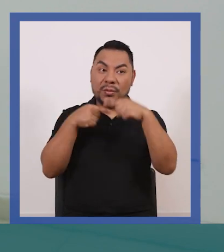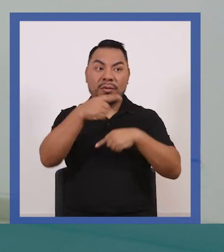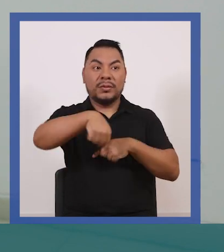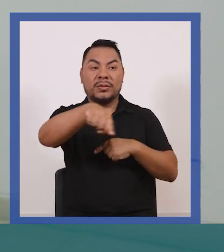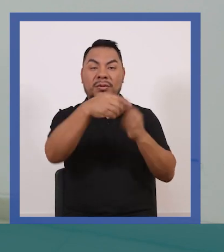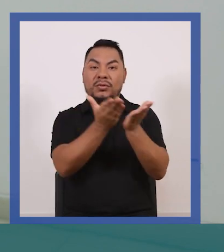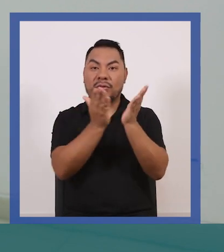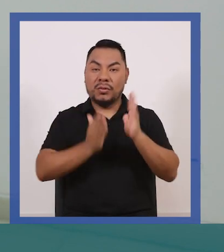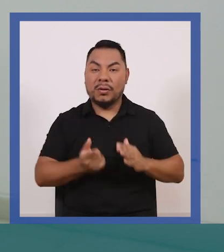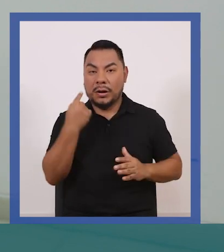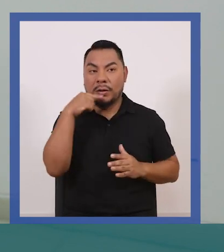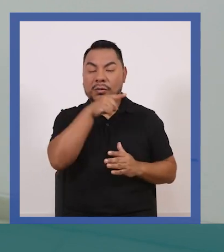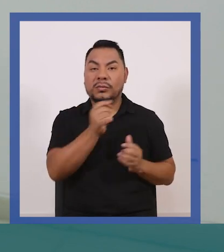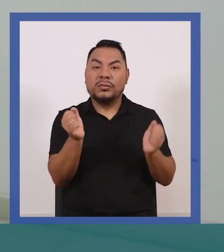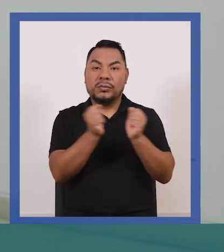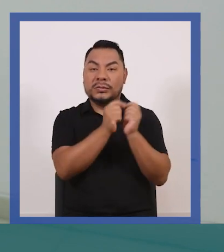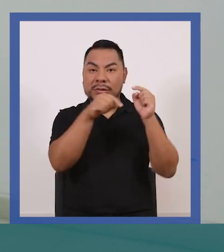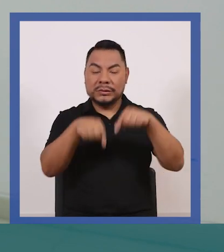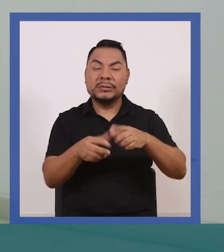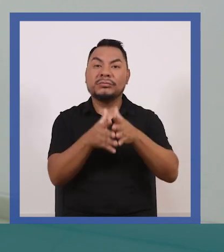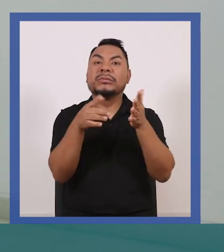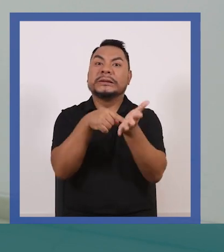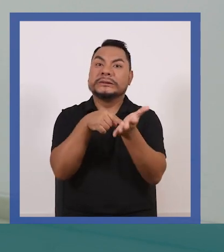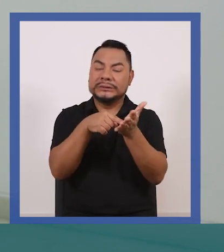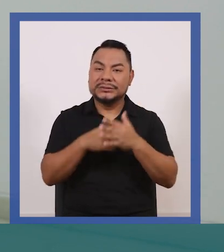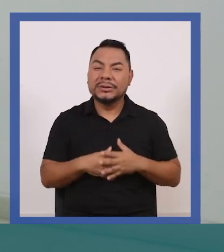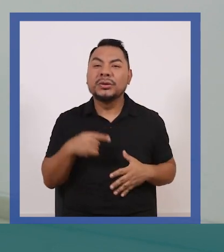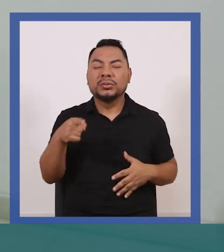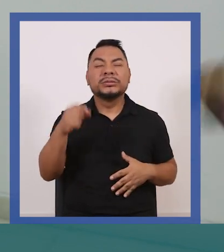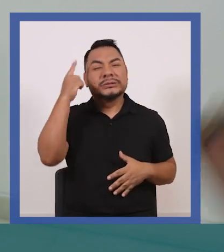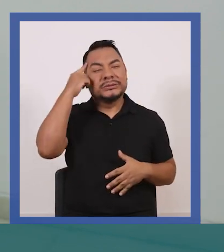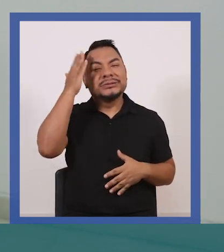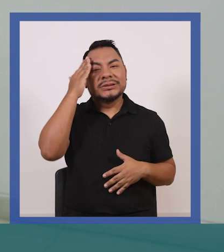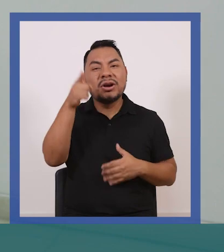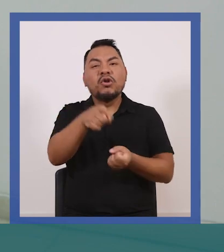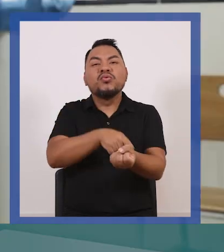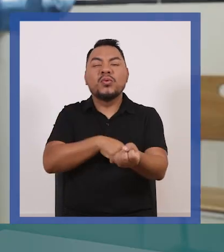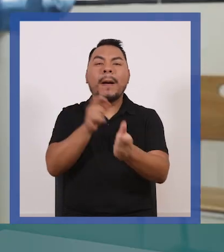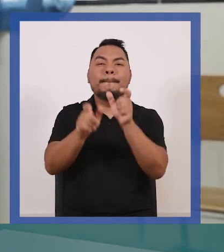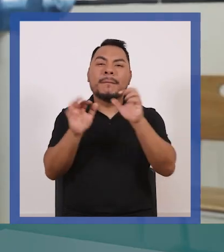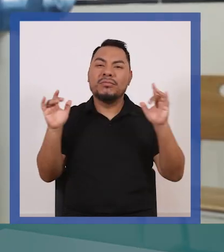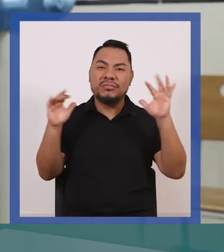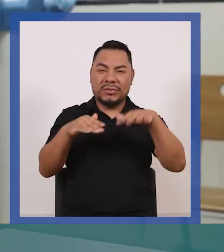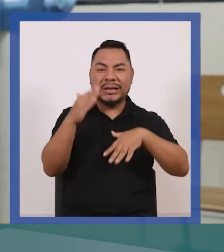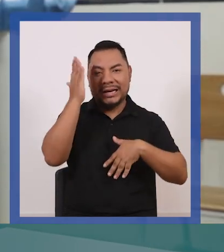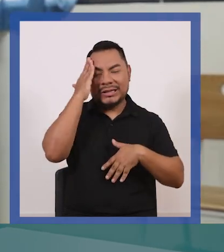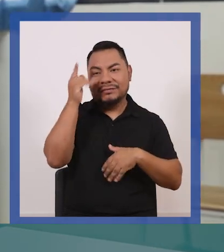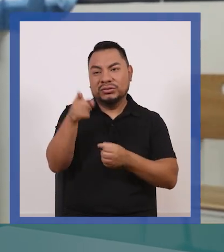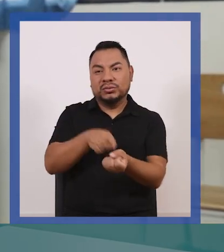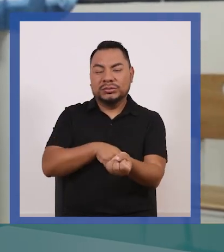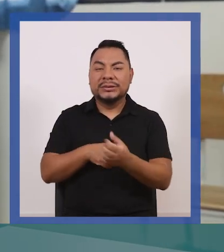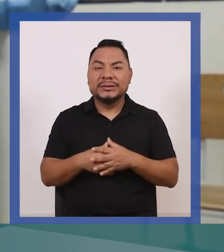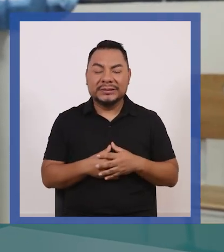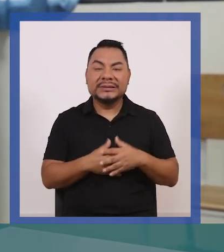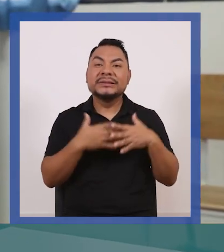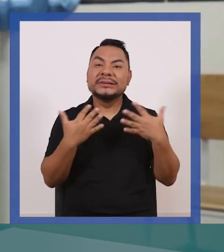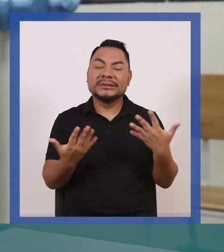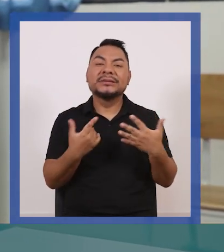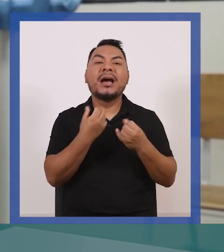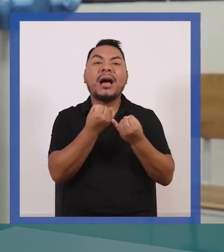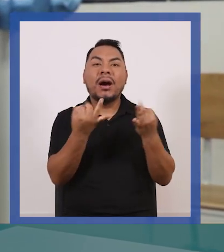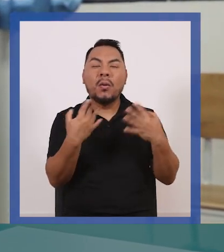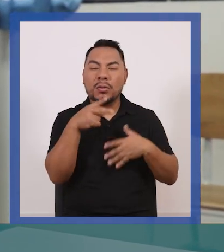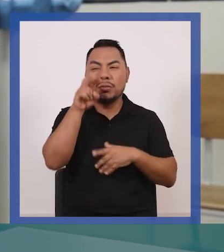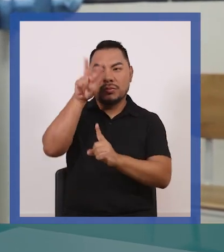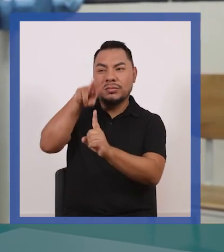que los alumnos, las alumnas que nos acompañan son bastante exigentes, yo sé que estás acostumbrada al público. Estoy acostumbrada a